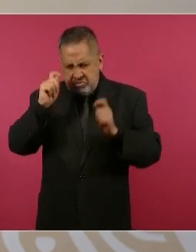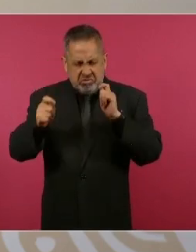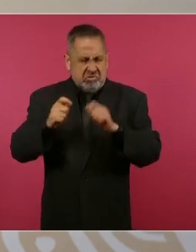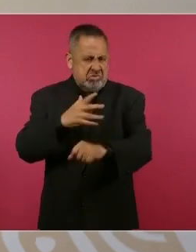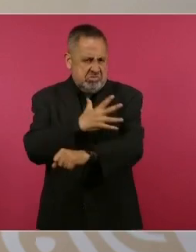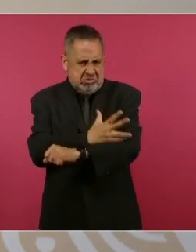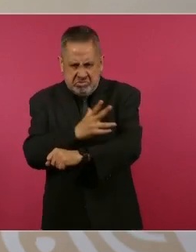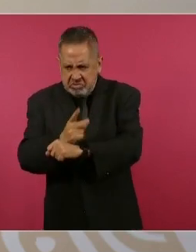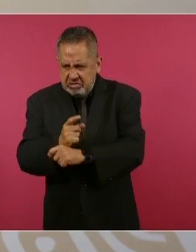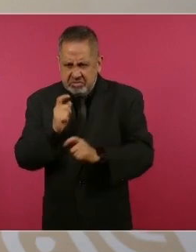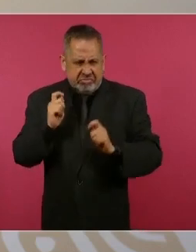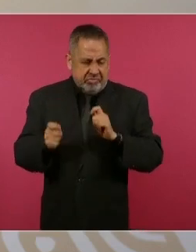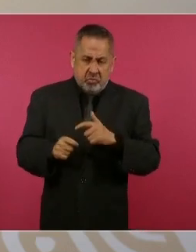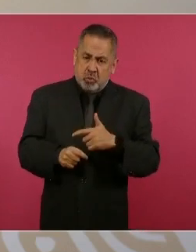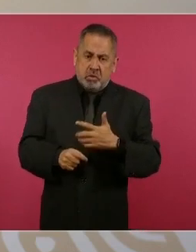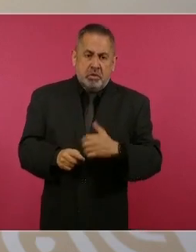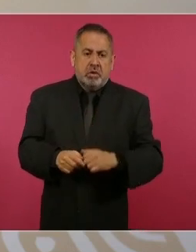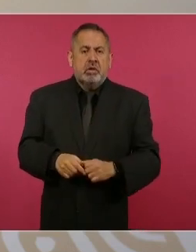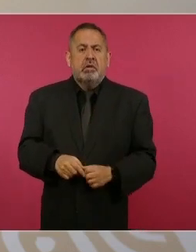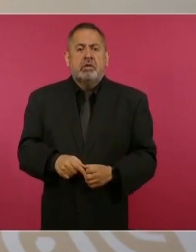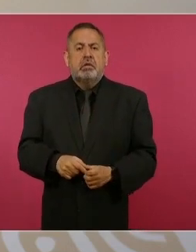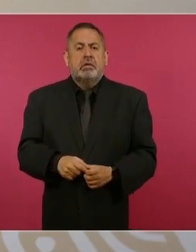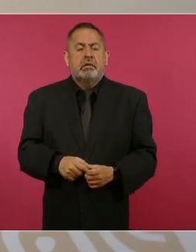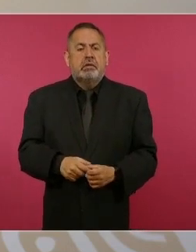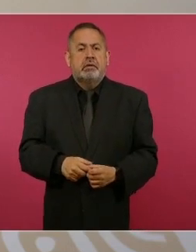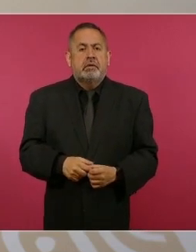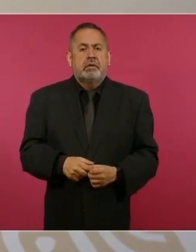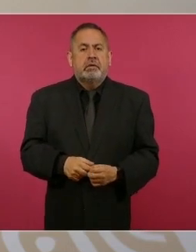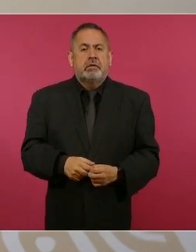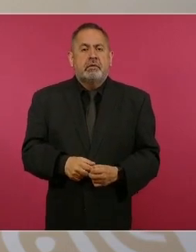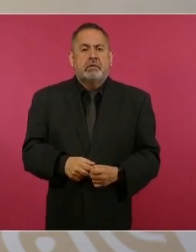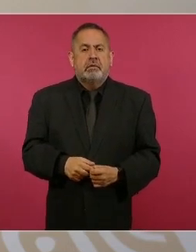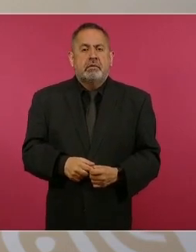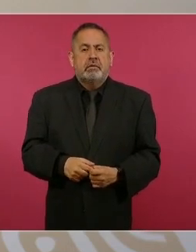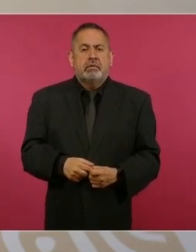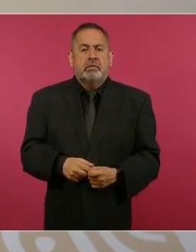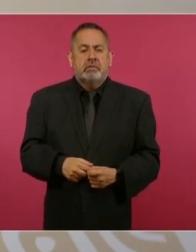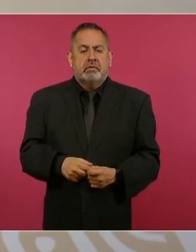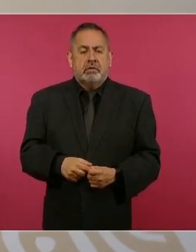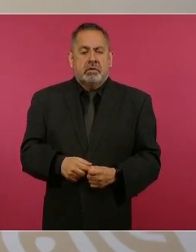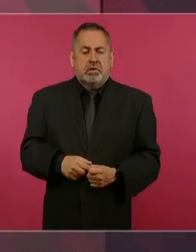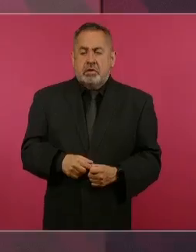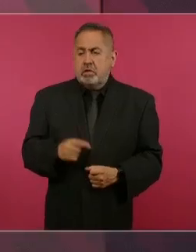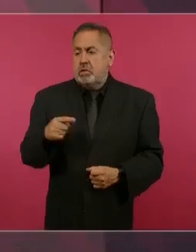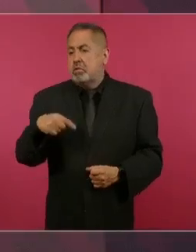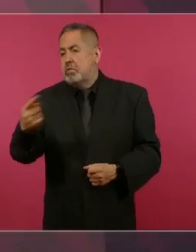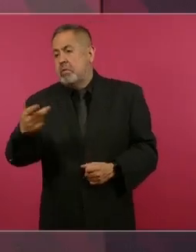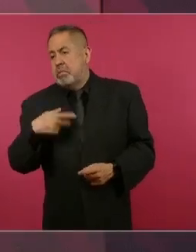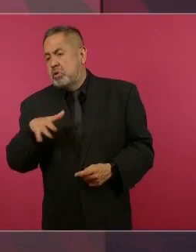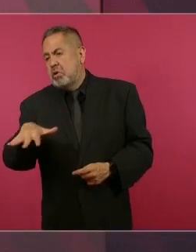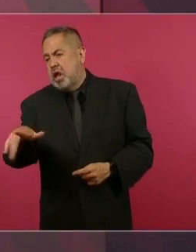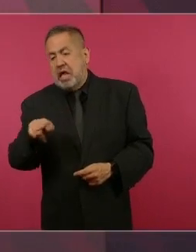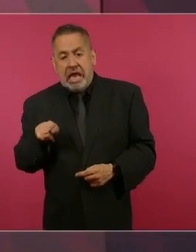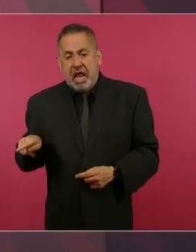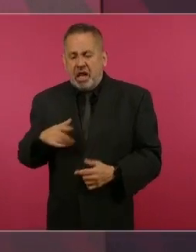honesto, con mucho amor al pueblo.